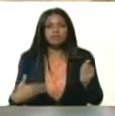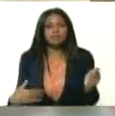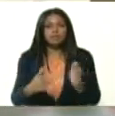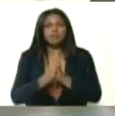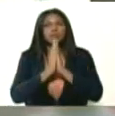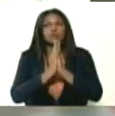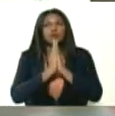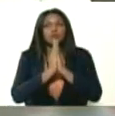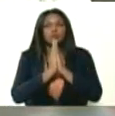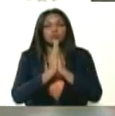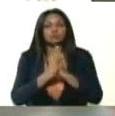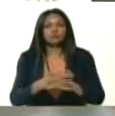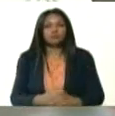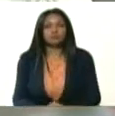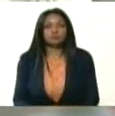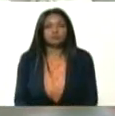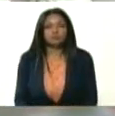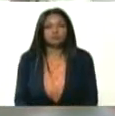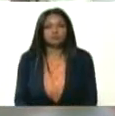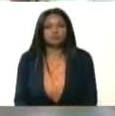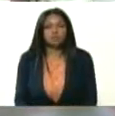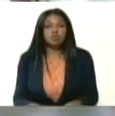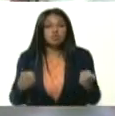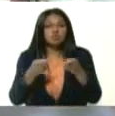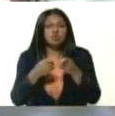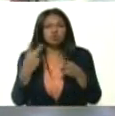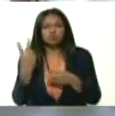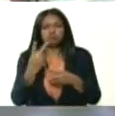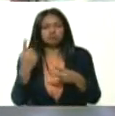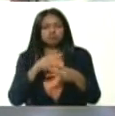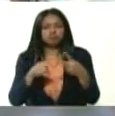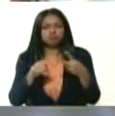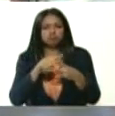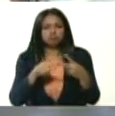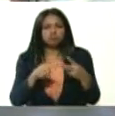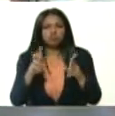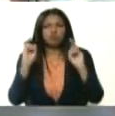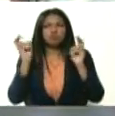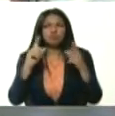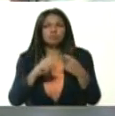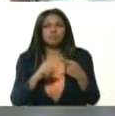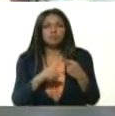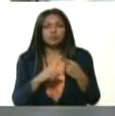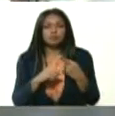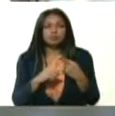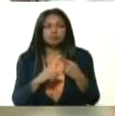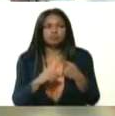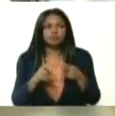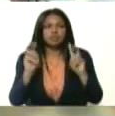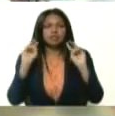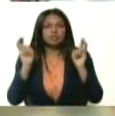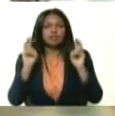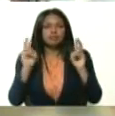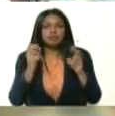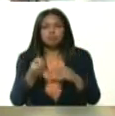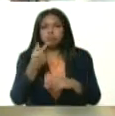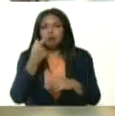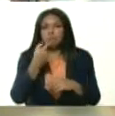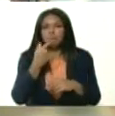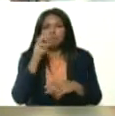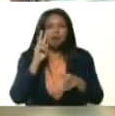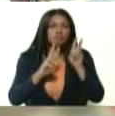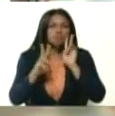de manera contundentemente breve, dos temas. Primer tema. El tema de los tratamientos